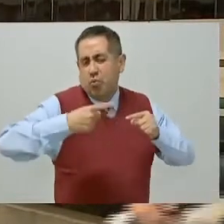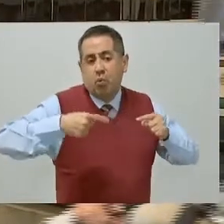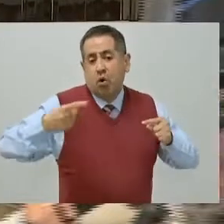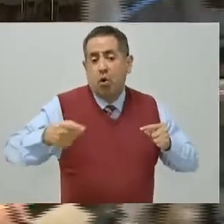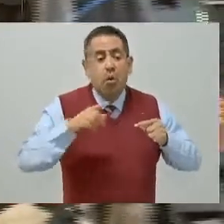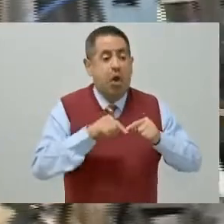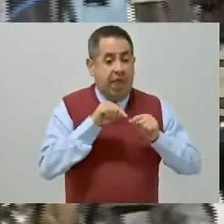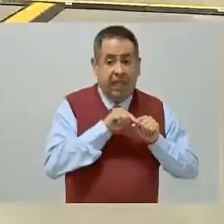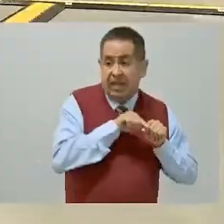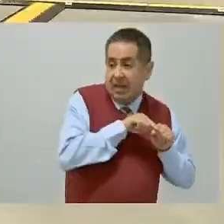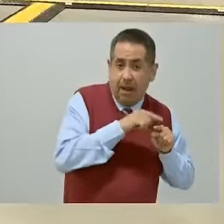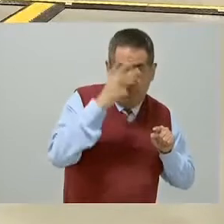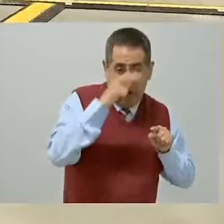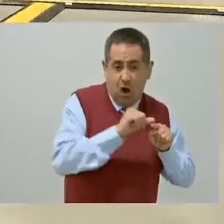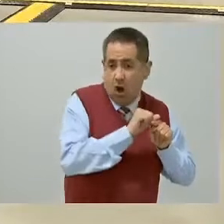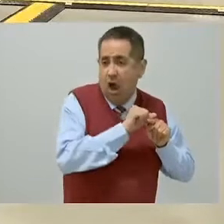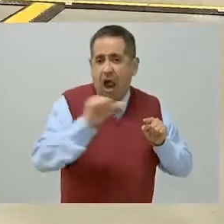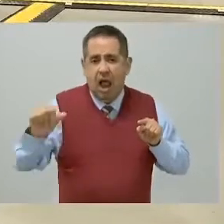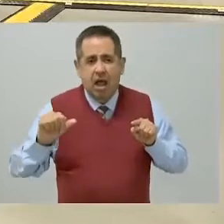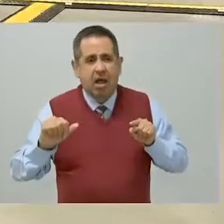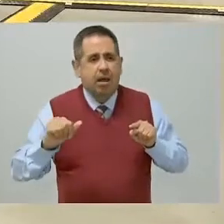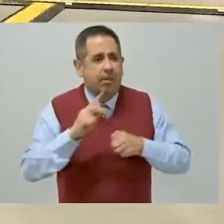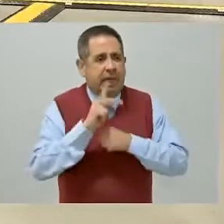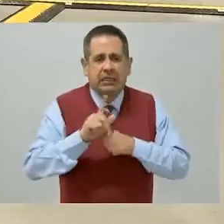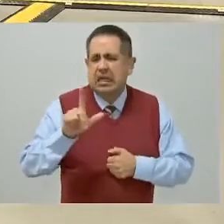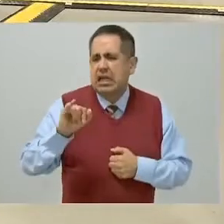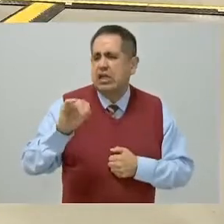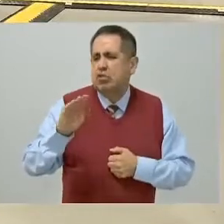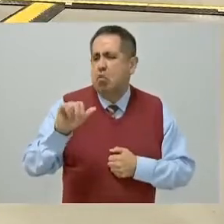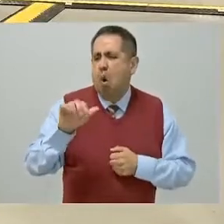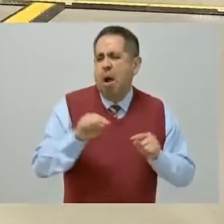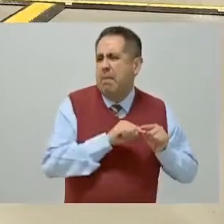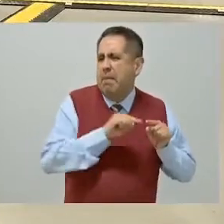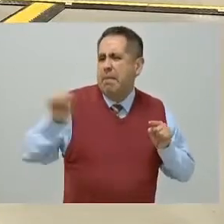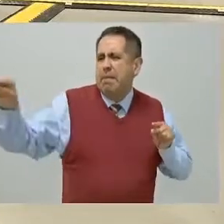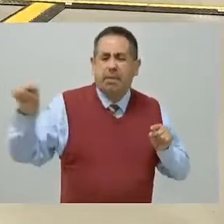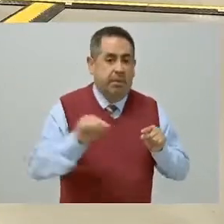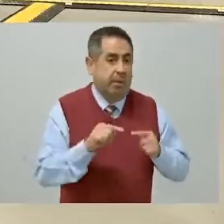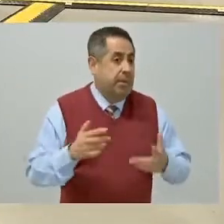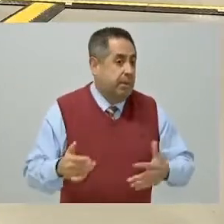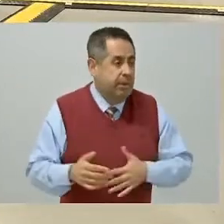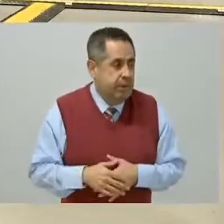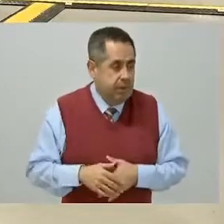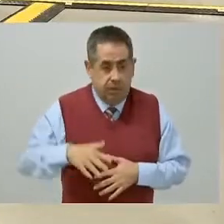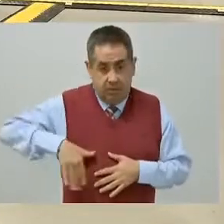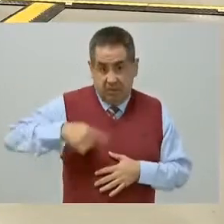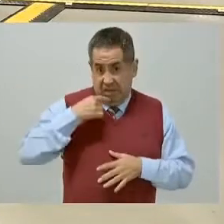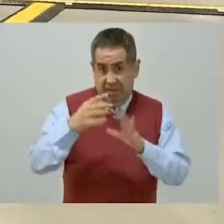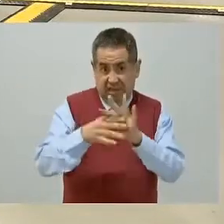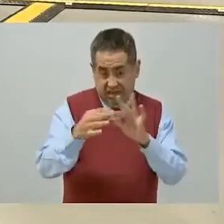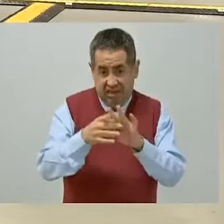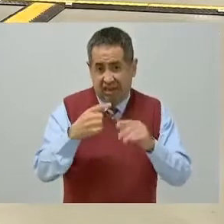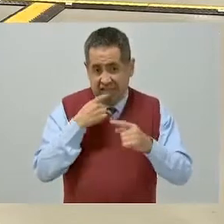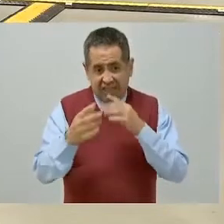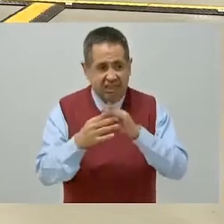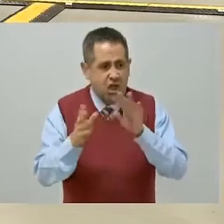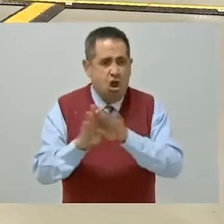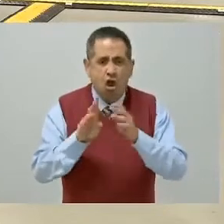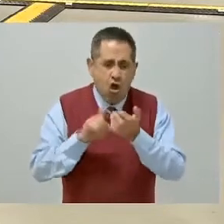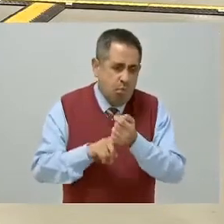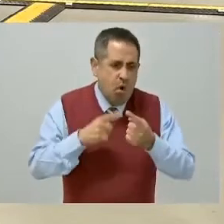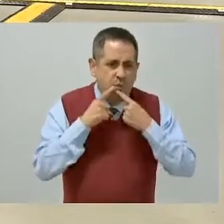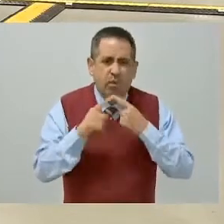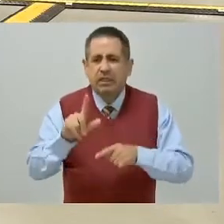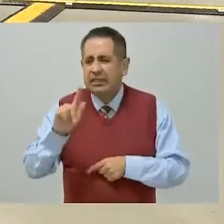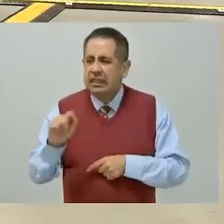la distancia entre México y Lisboa. El avance, como ya mencionaba el ingeniero Morán, de obra civil es